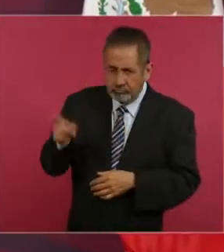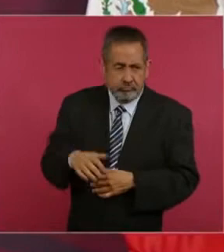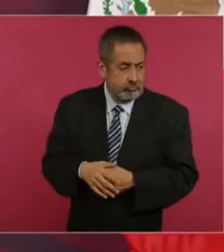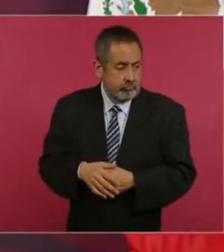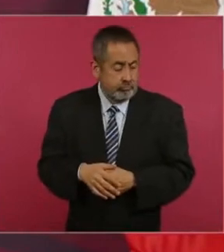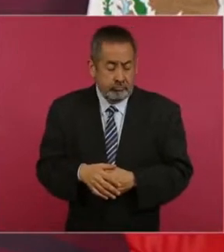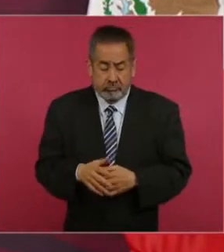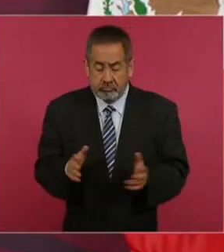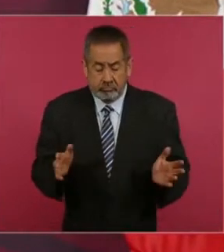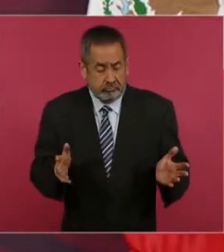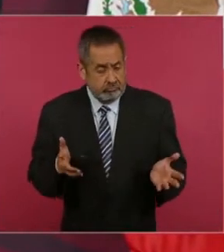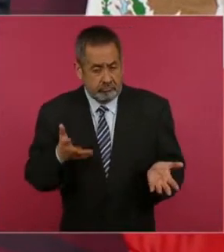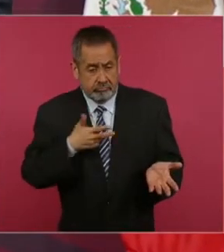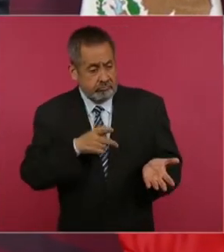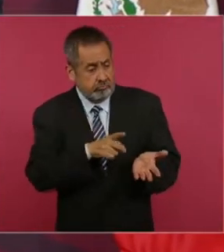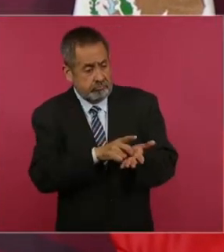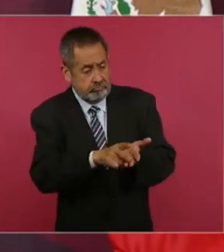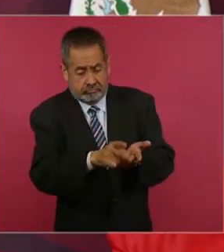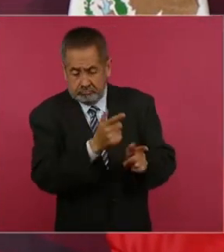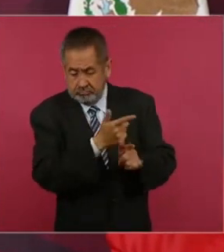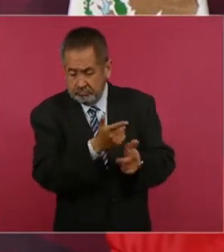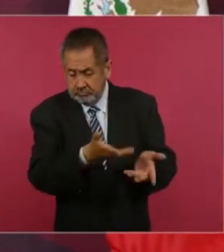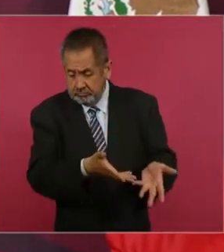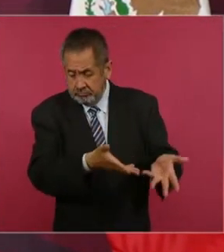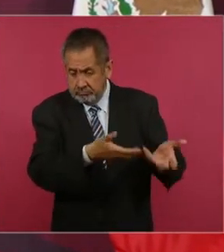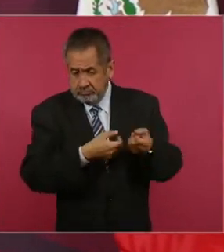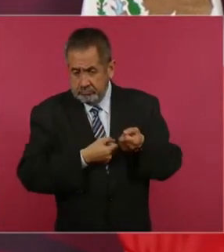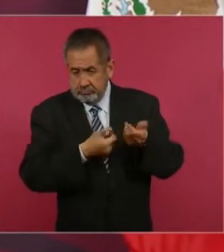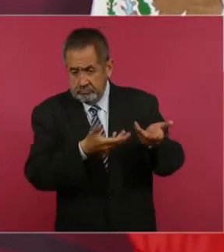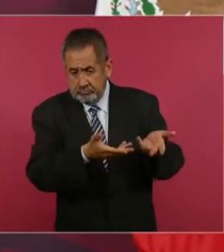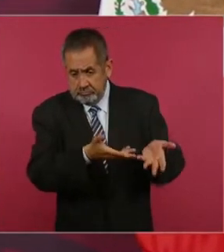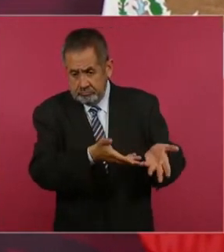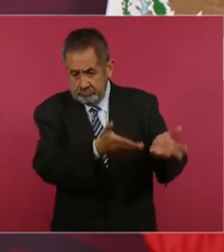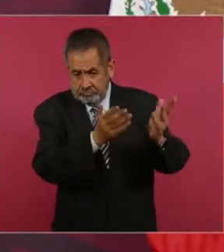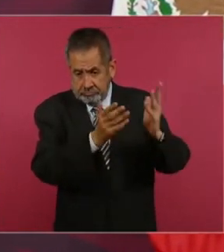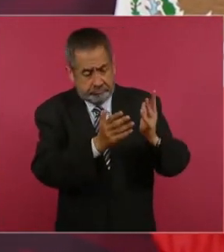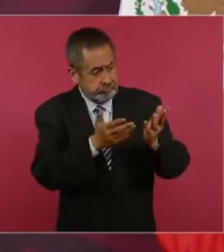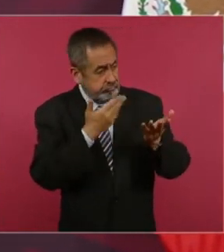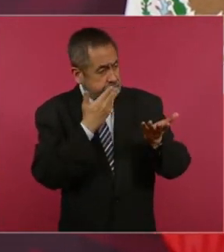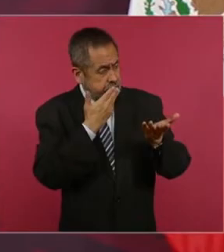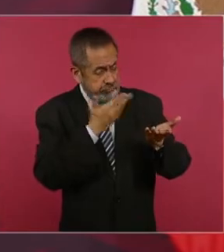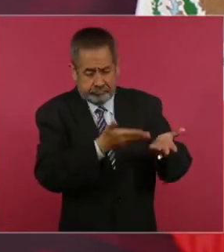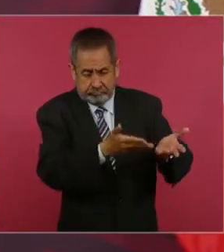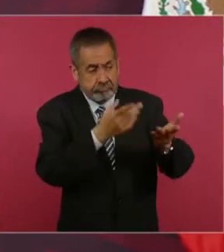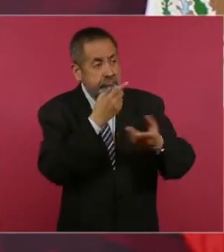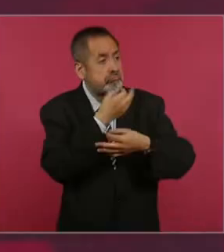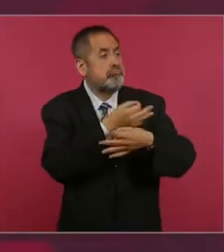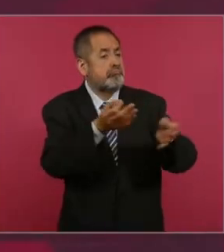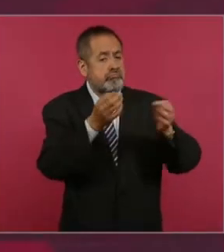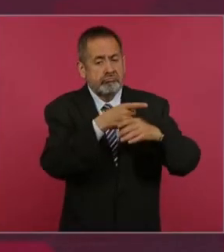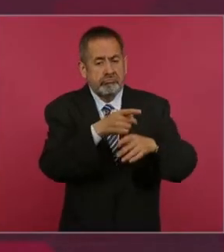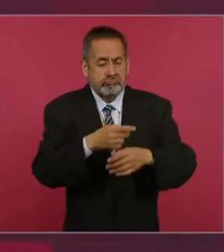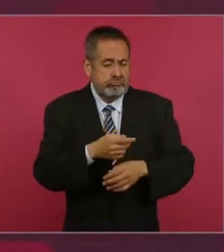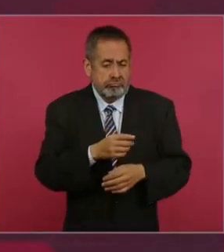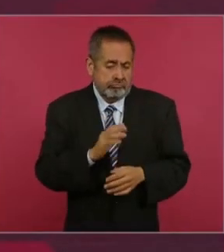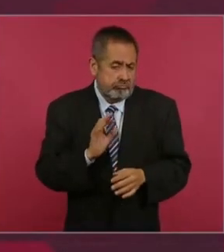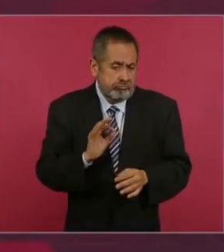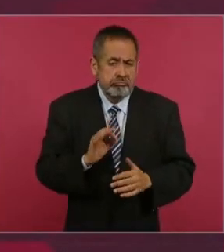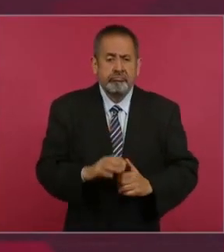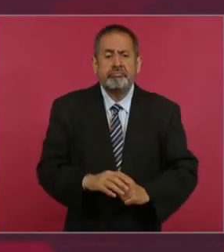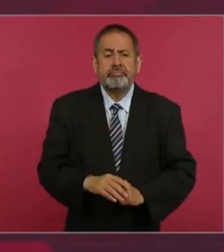todo su derecho a decirlo, a manifestarlo,